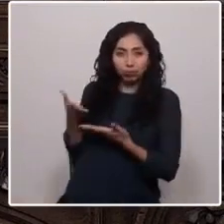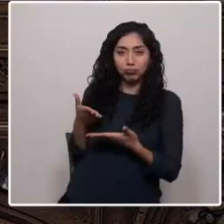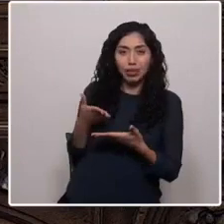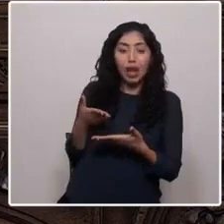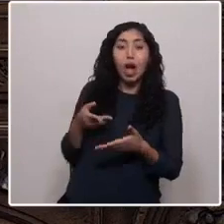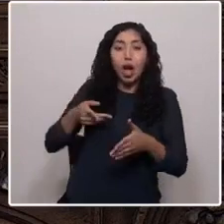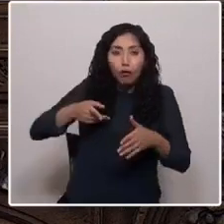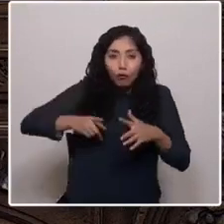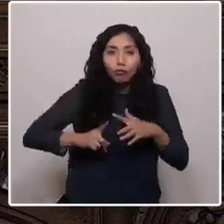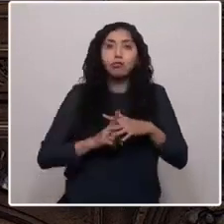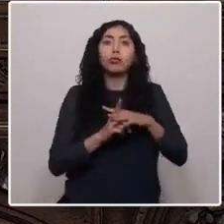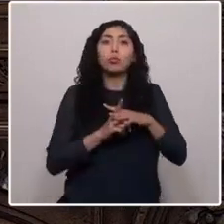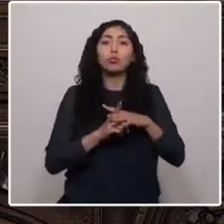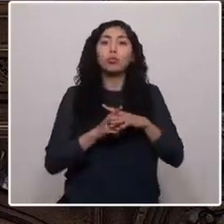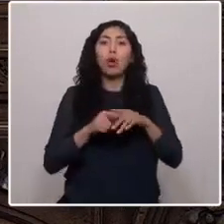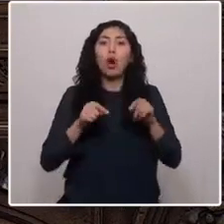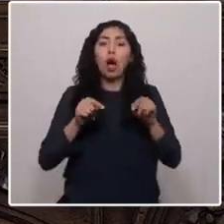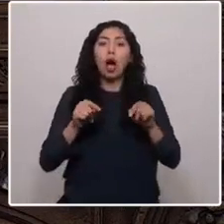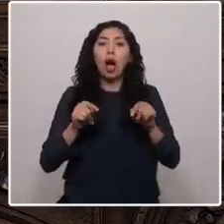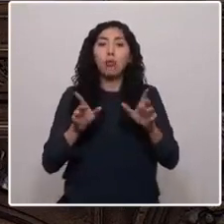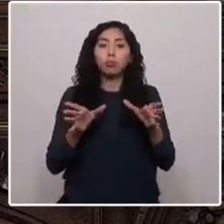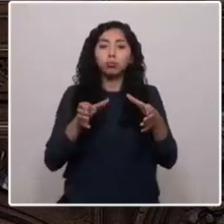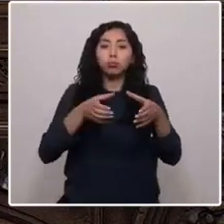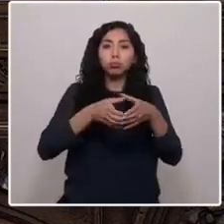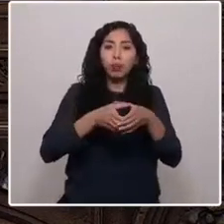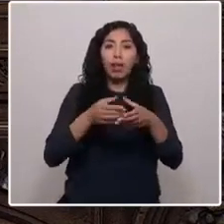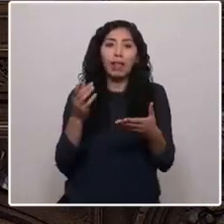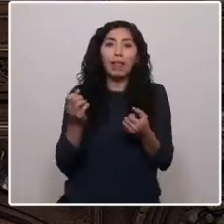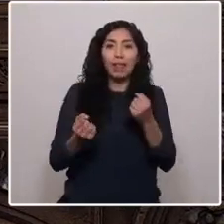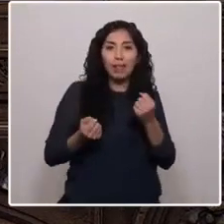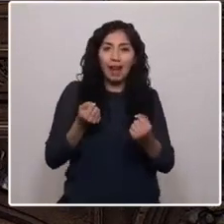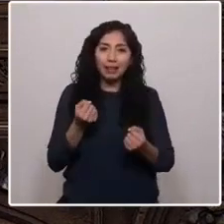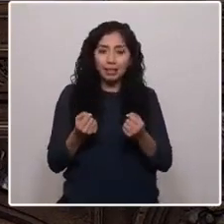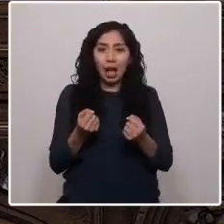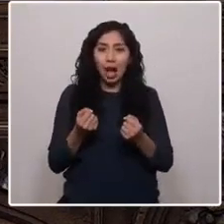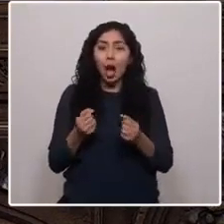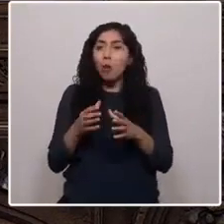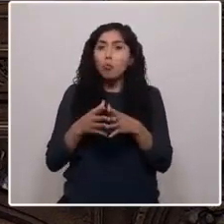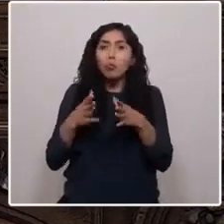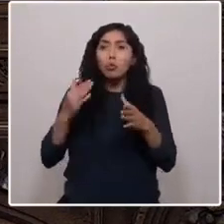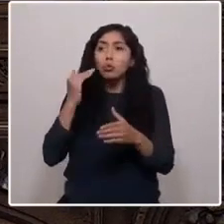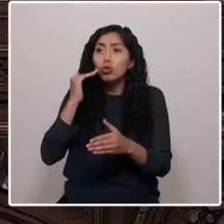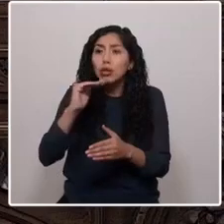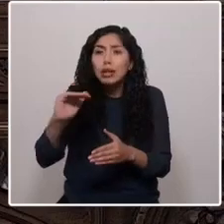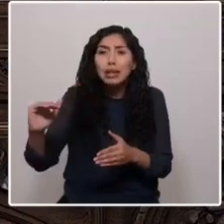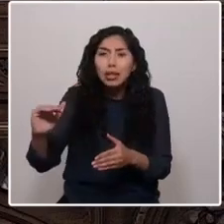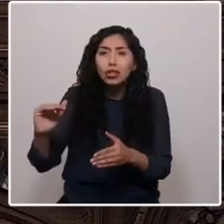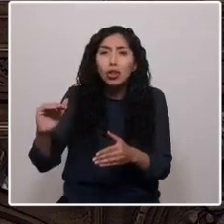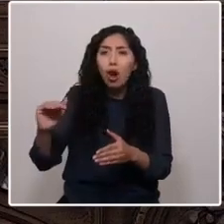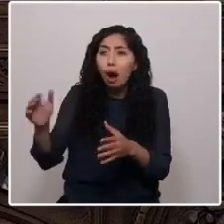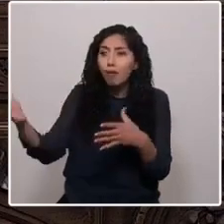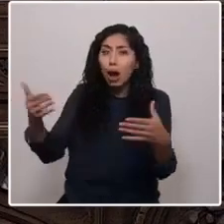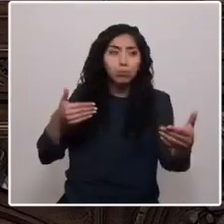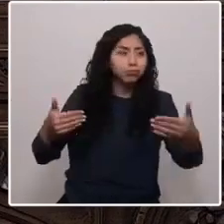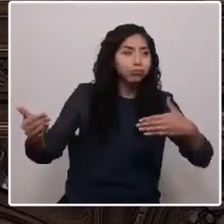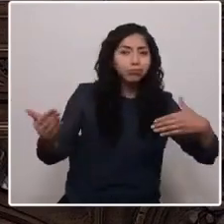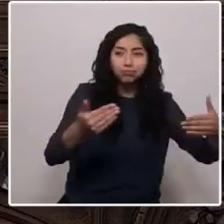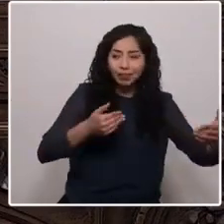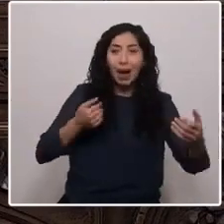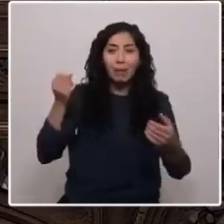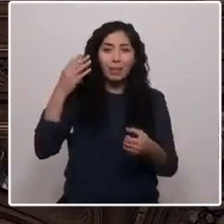Educación que recibió a niños y niñas de las poblaciones de un país pobre que quería danzar.